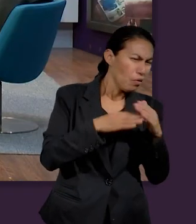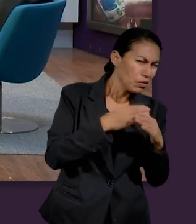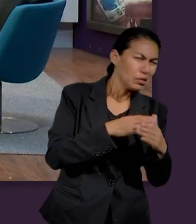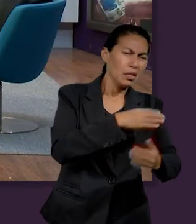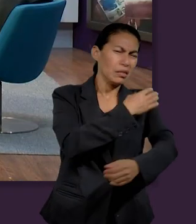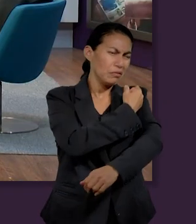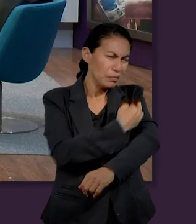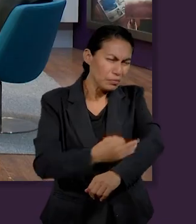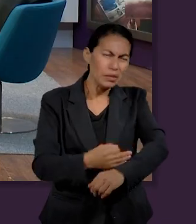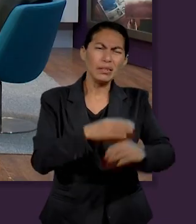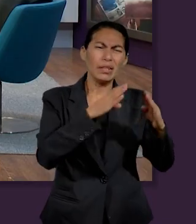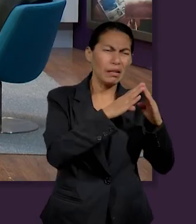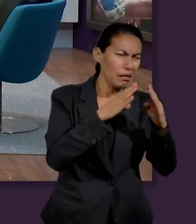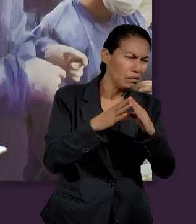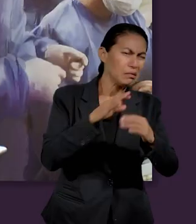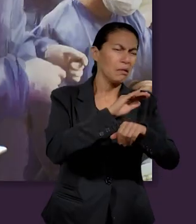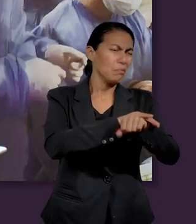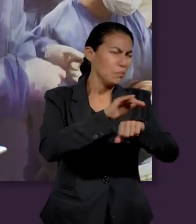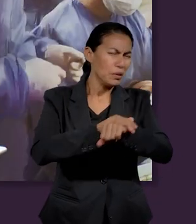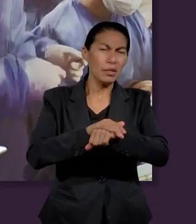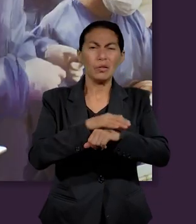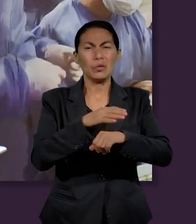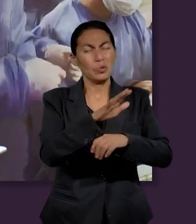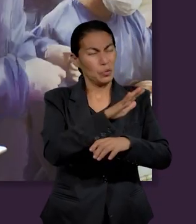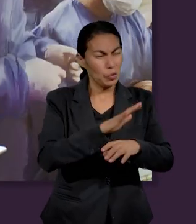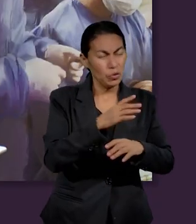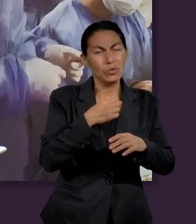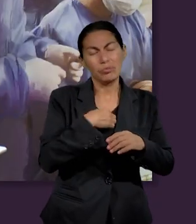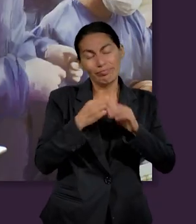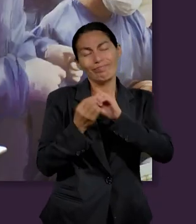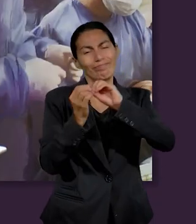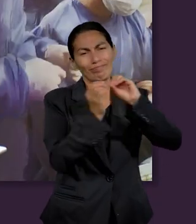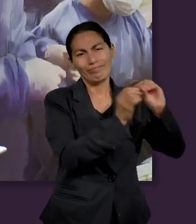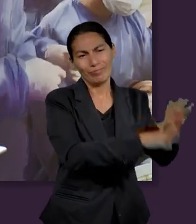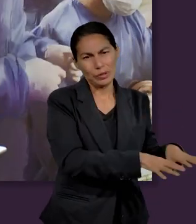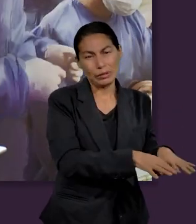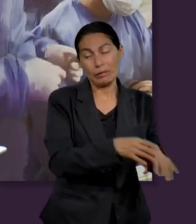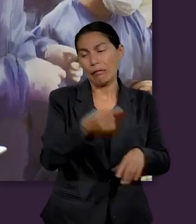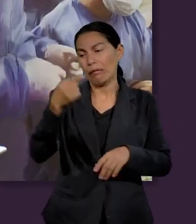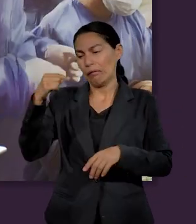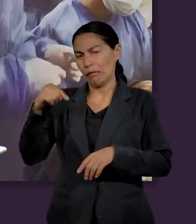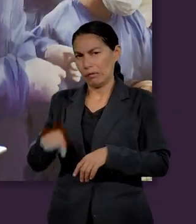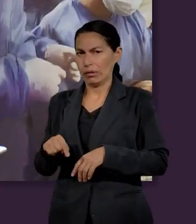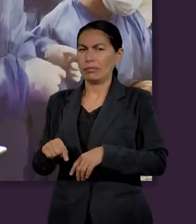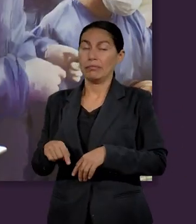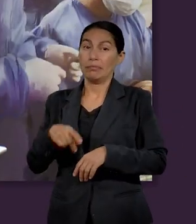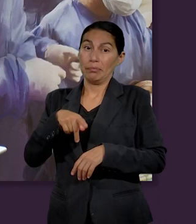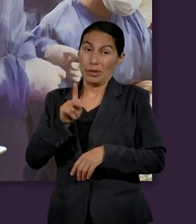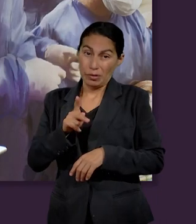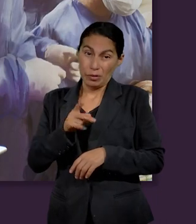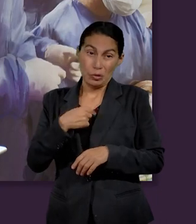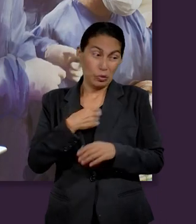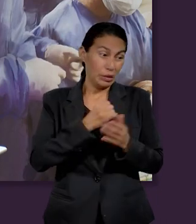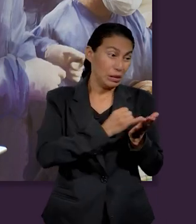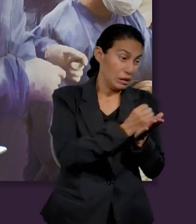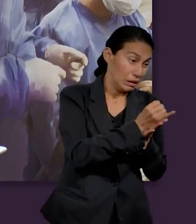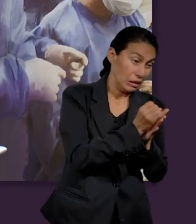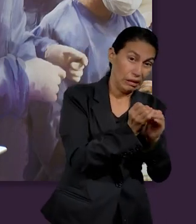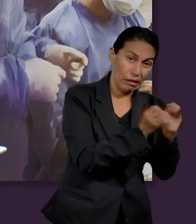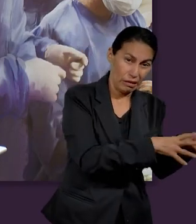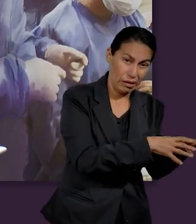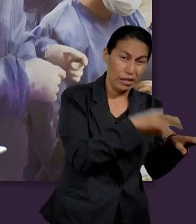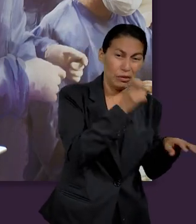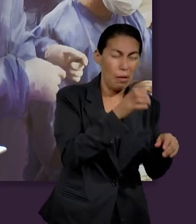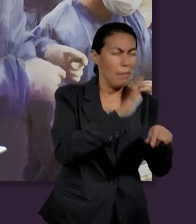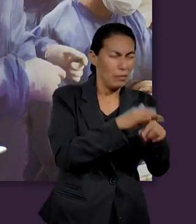mi hogar, pero para tomar esta decisión de dejar todo es importante que nuestro mayor tesoro no esté en las cosas terrenales,